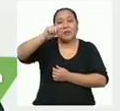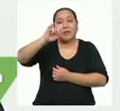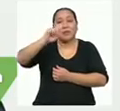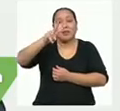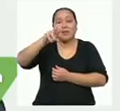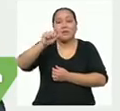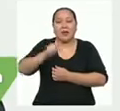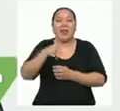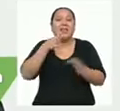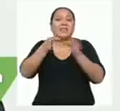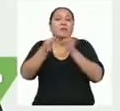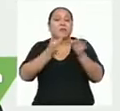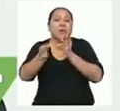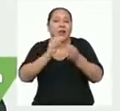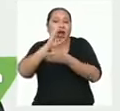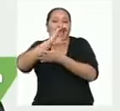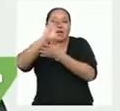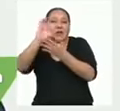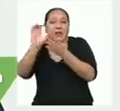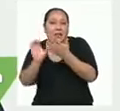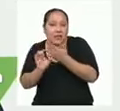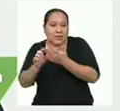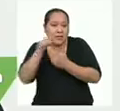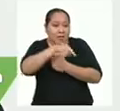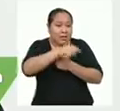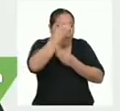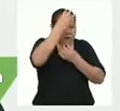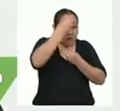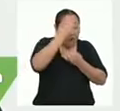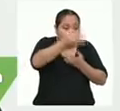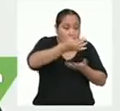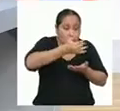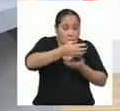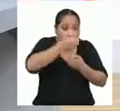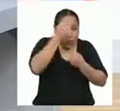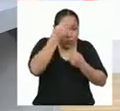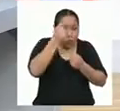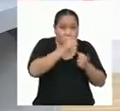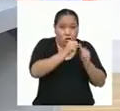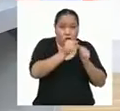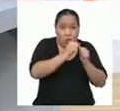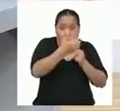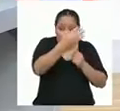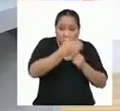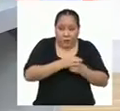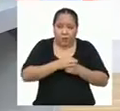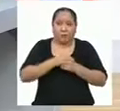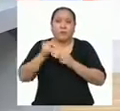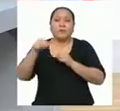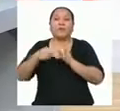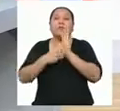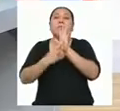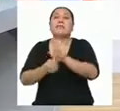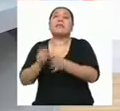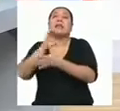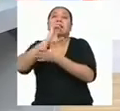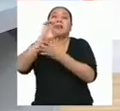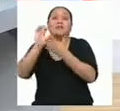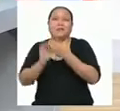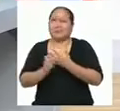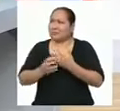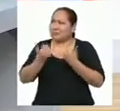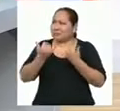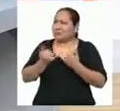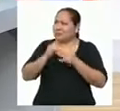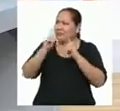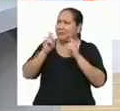de la población a partir de una muestra representativa de esta. ¡Excelente! Bueno, hoy hay varias preguntas.